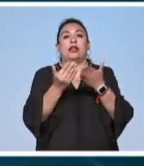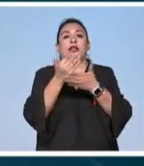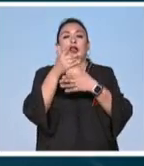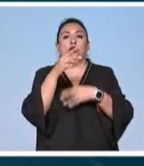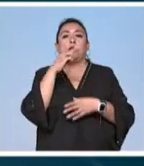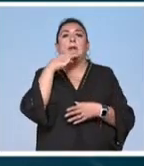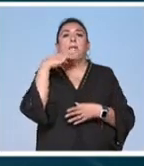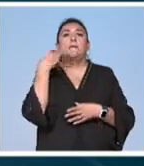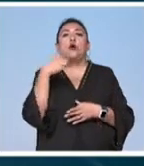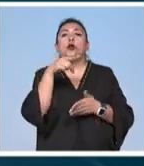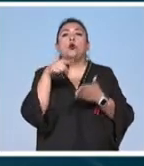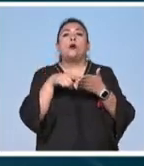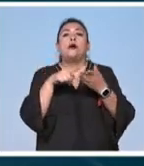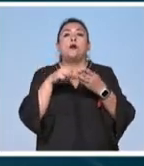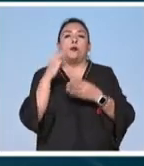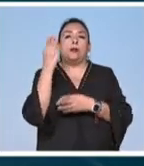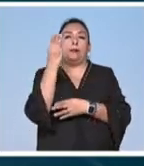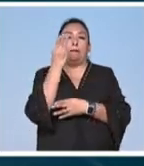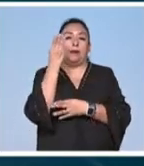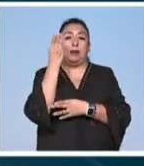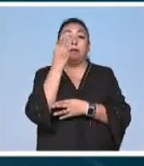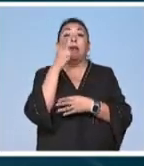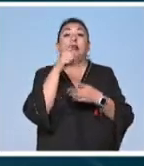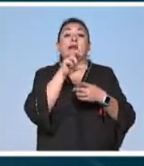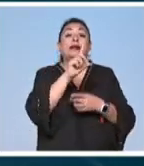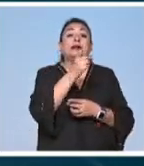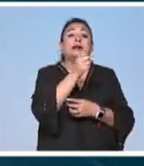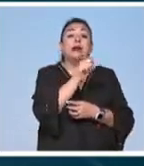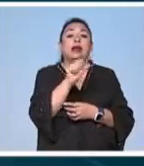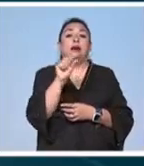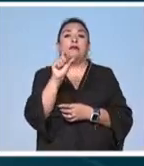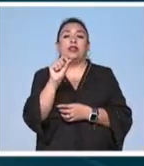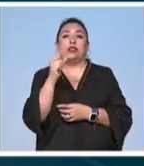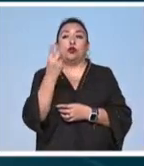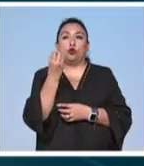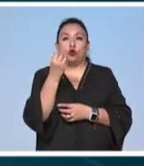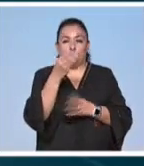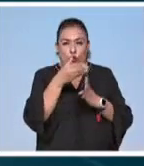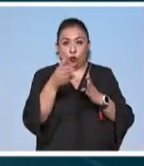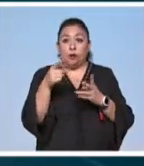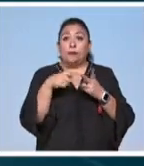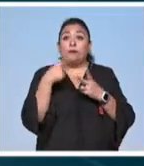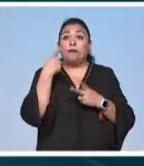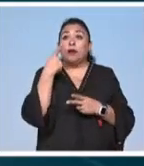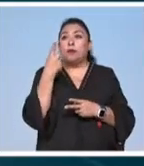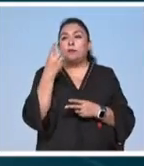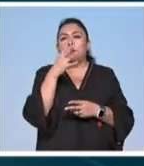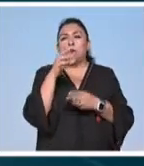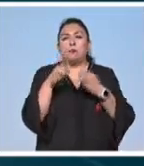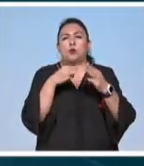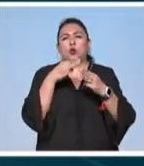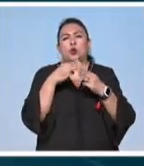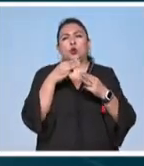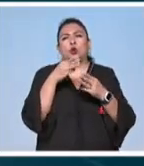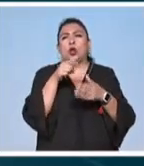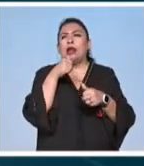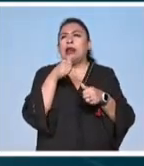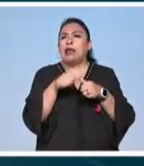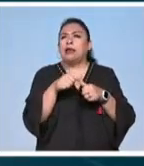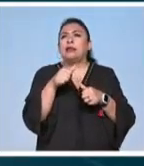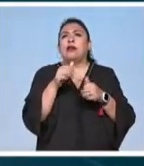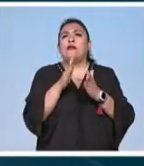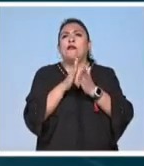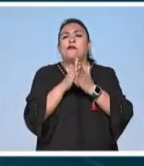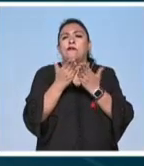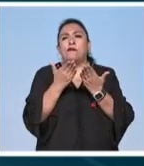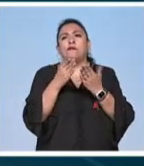alcaldía de milpalta del 30 de septiembre al 22 de octubre descubre el fascinante mundo de las letras en la feria internacional del